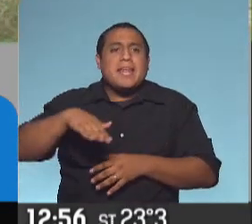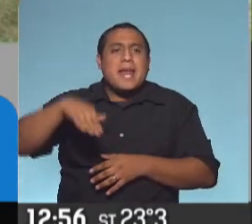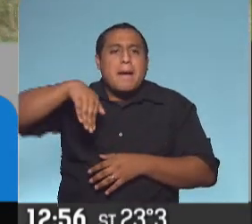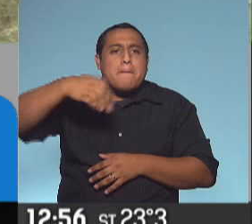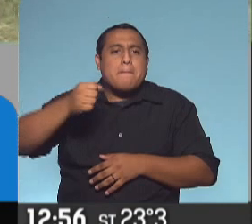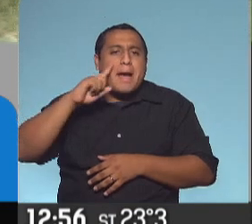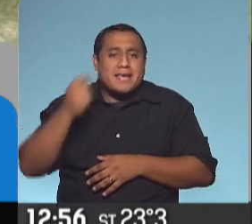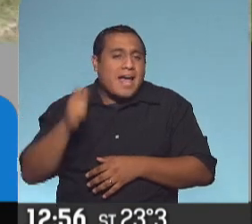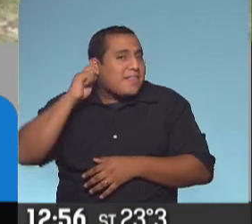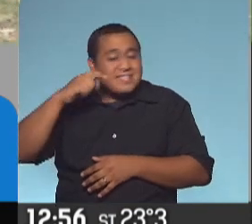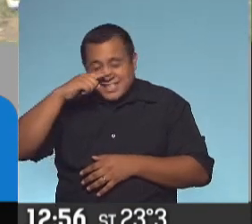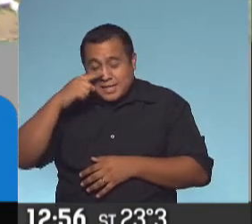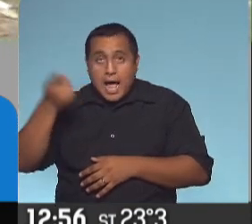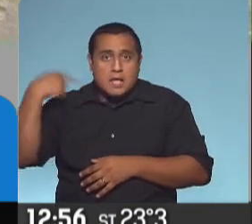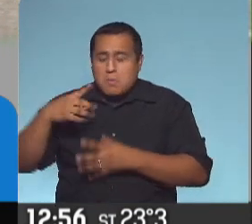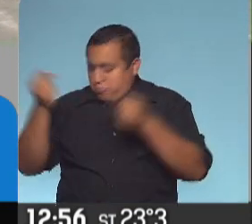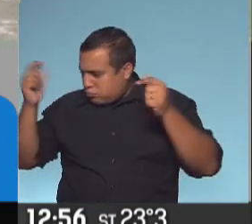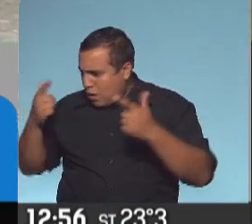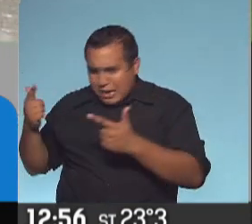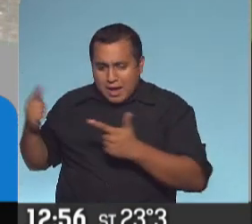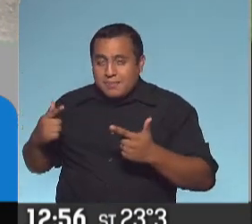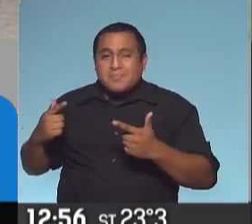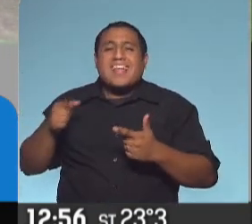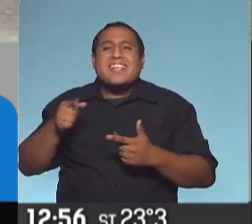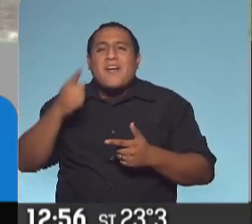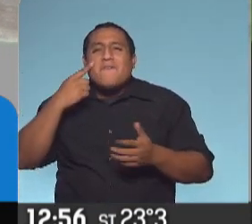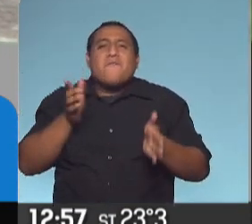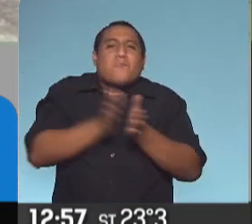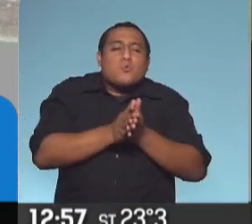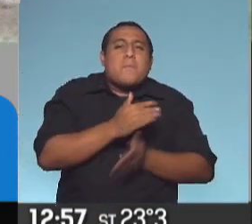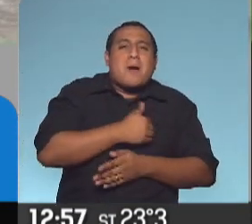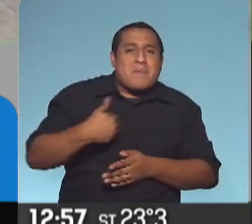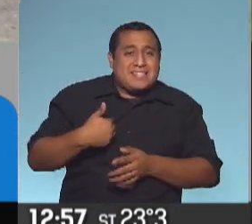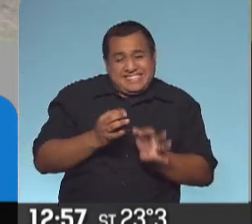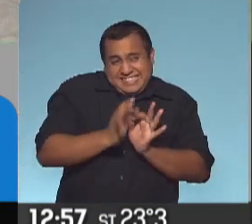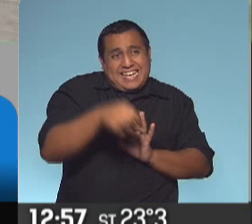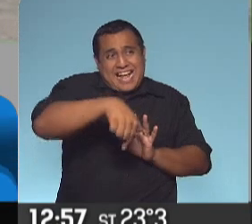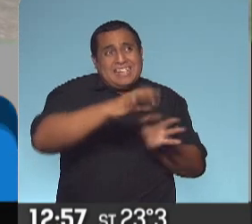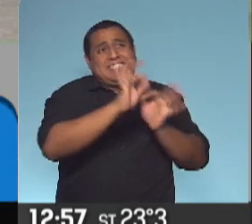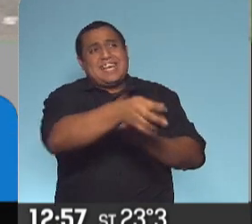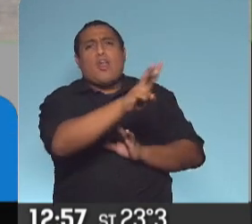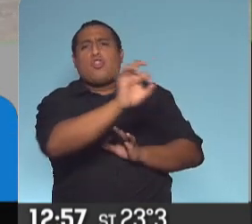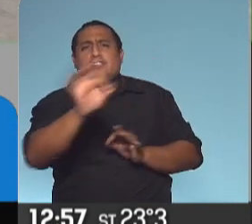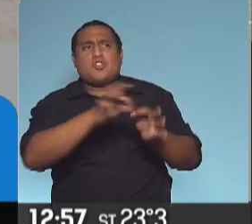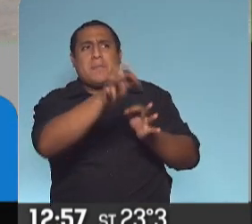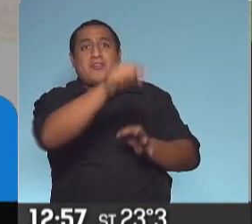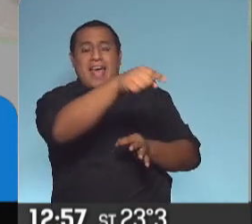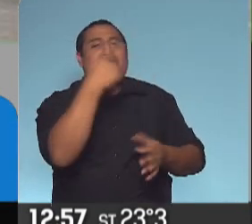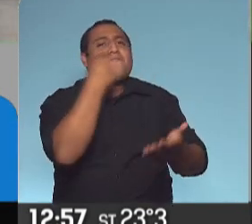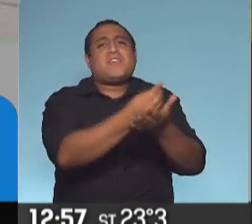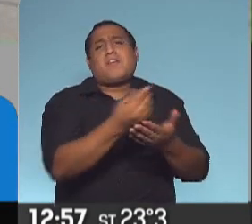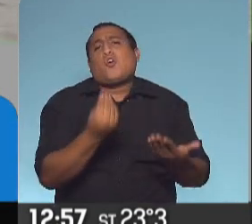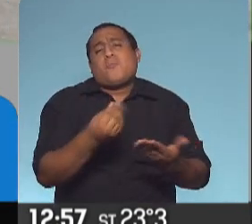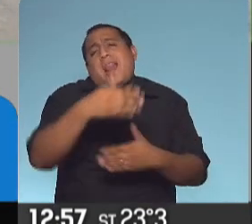ayer. Vive con su mamá, muy cerquita de aquí, a 200 metros, como también marcaban en situación